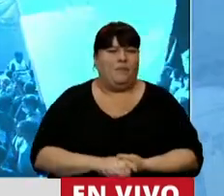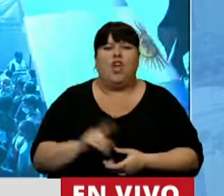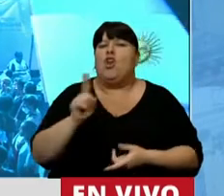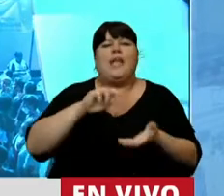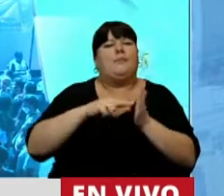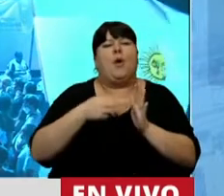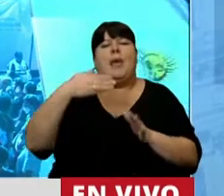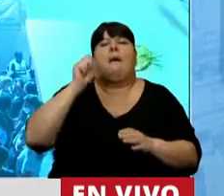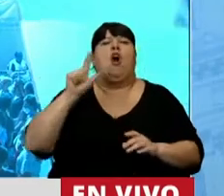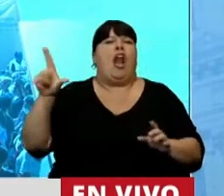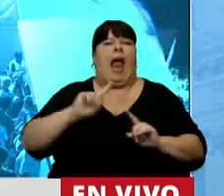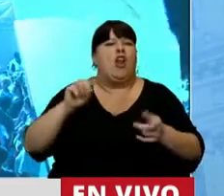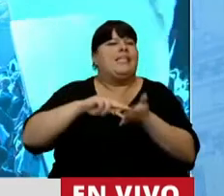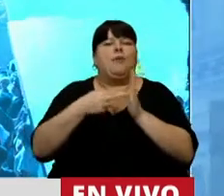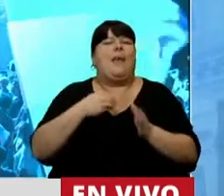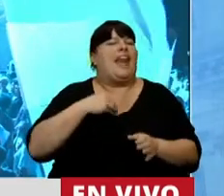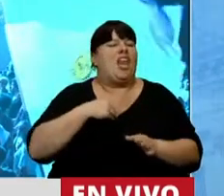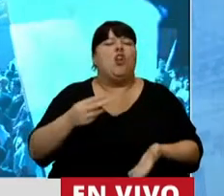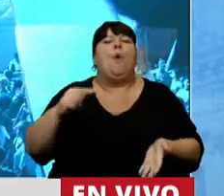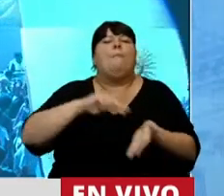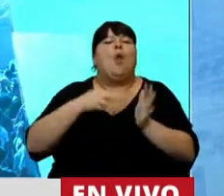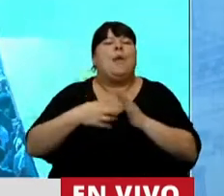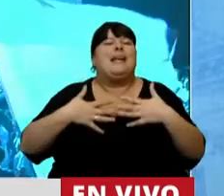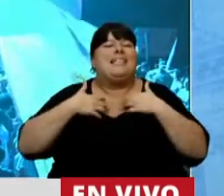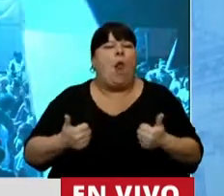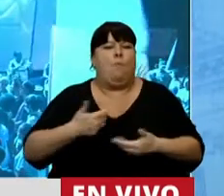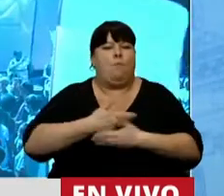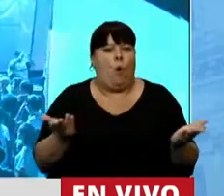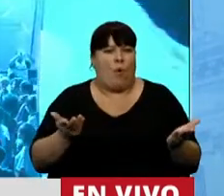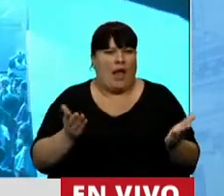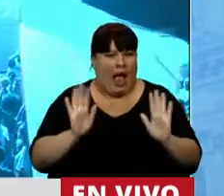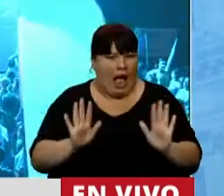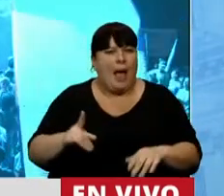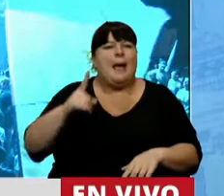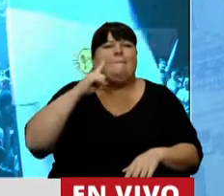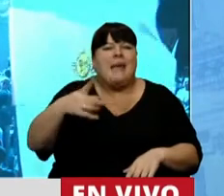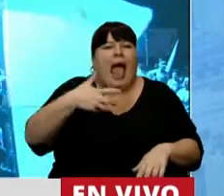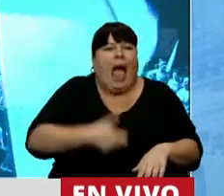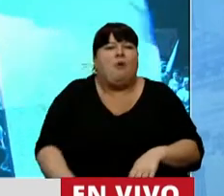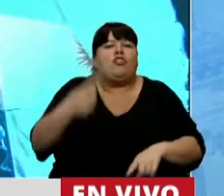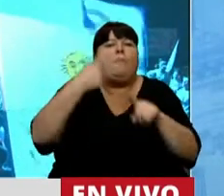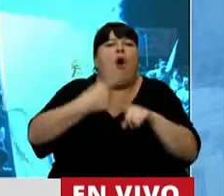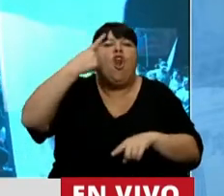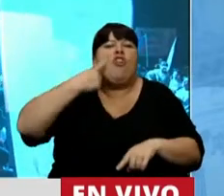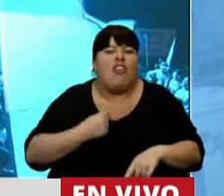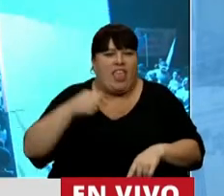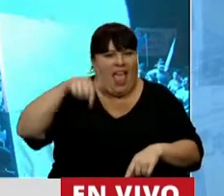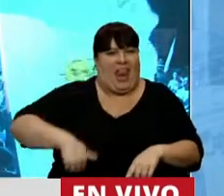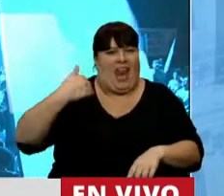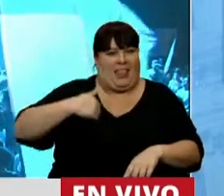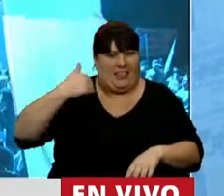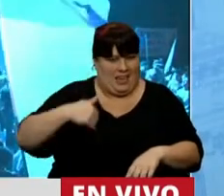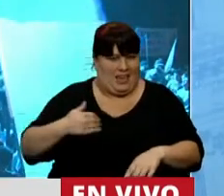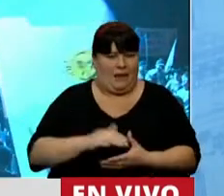es un problema moral, no es un problema religioso, es un problema de salud pública. Mil abortos por día se hacen en la